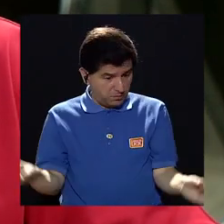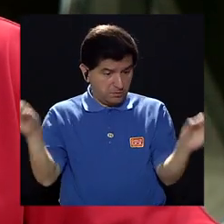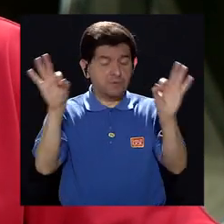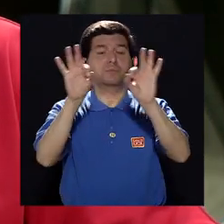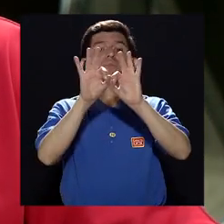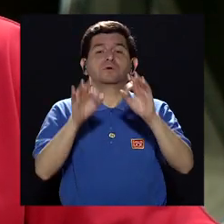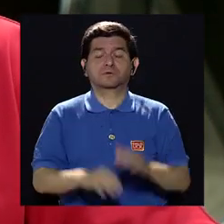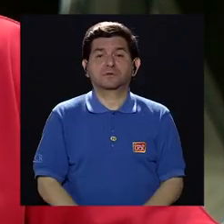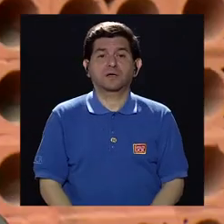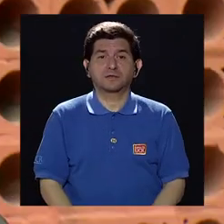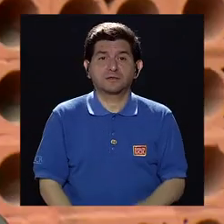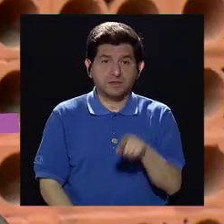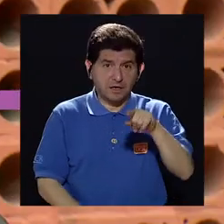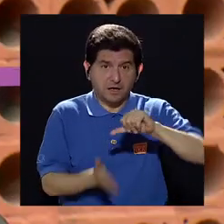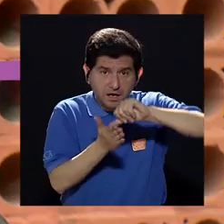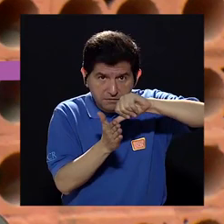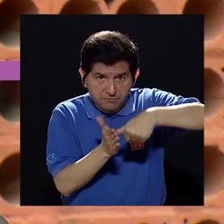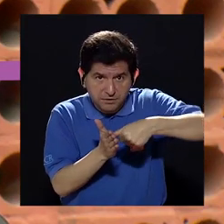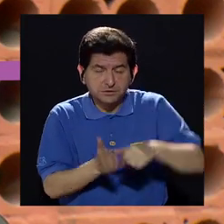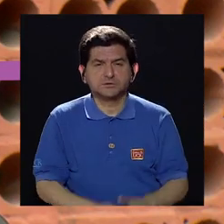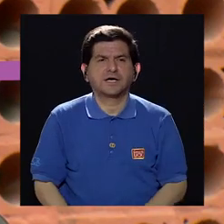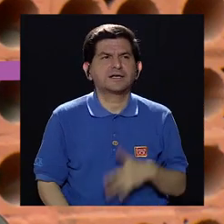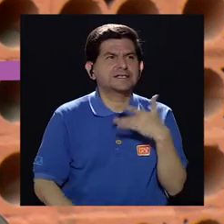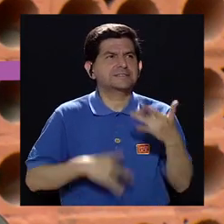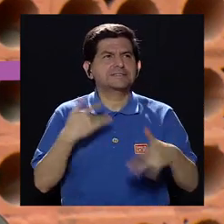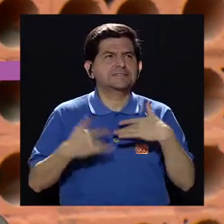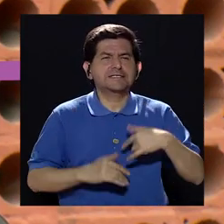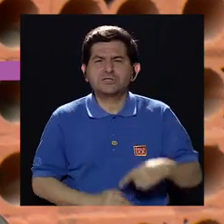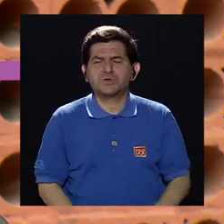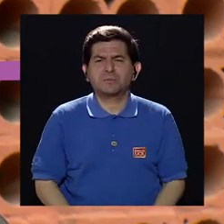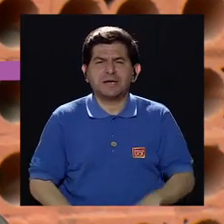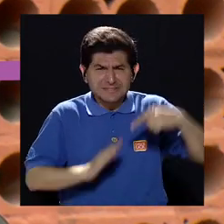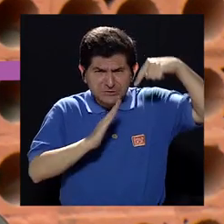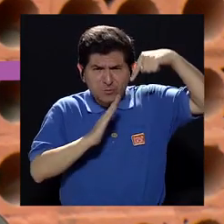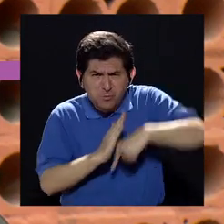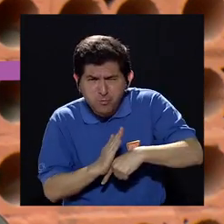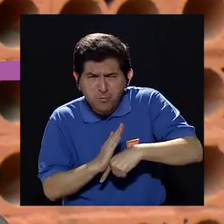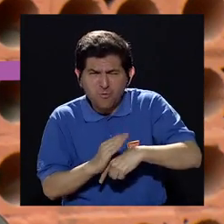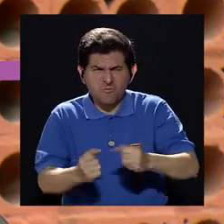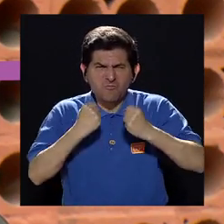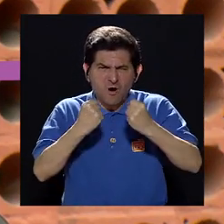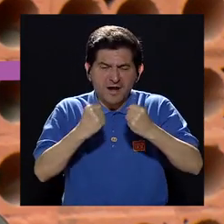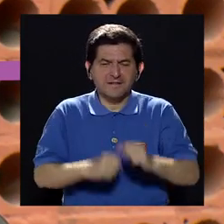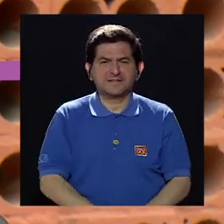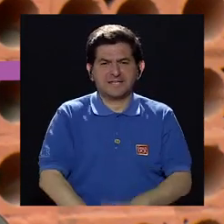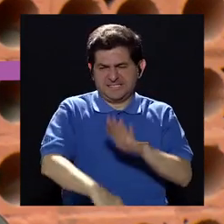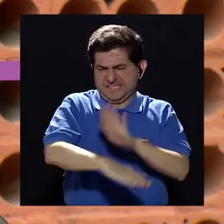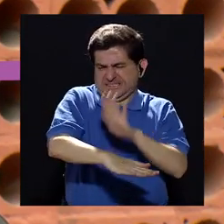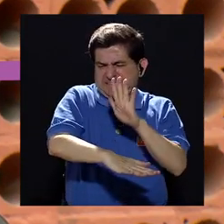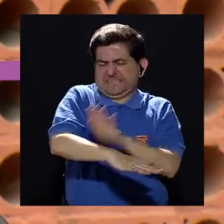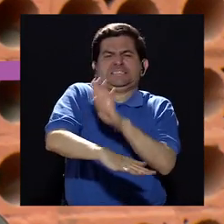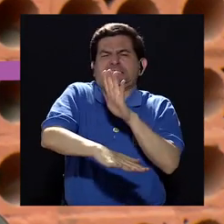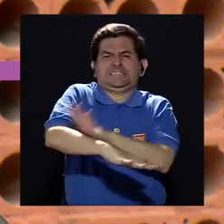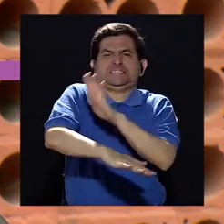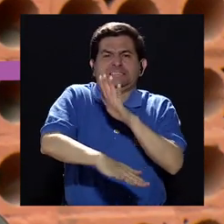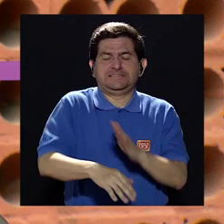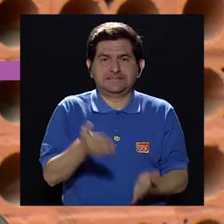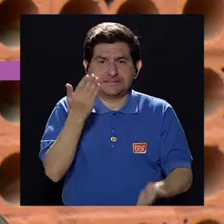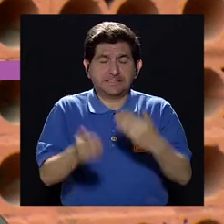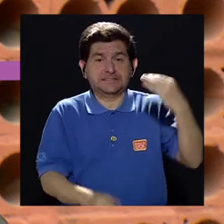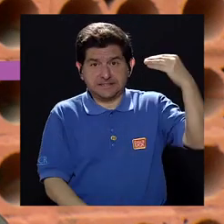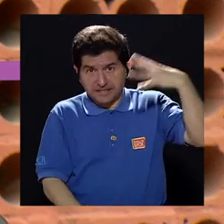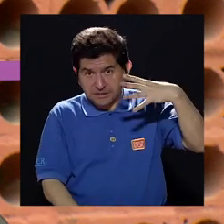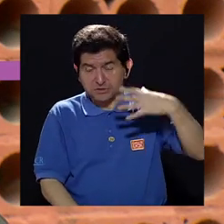Importantísimo eso que recalca. Los síntomas agudos, obviamente, van a ser una quemadura, no una